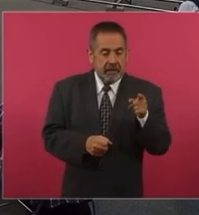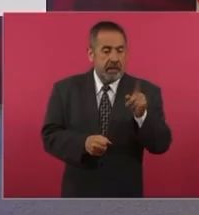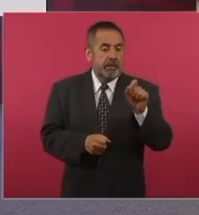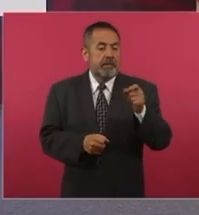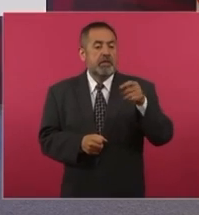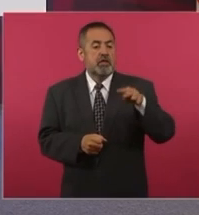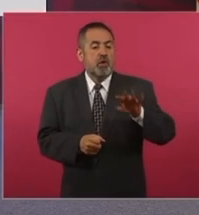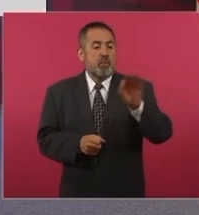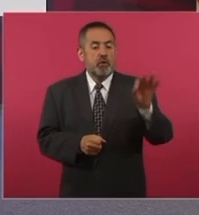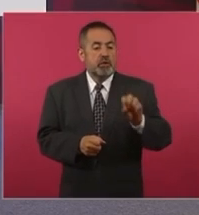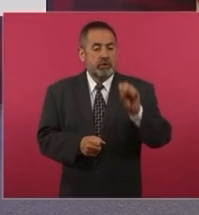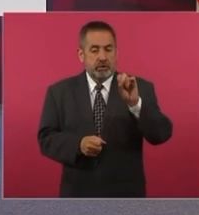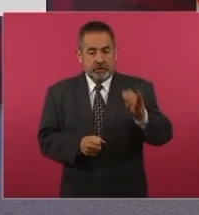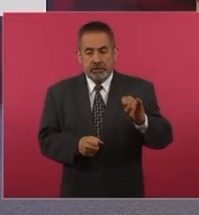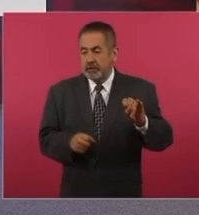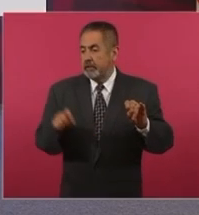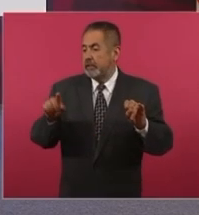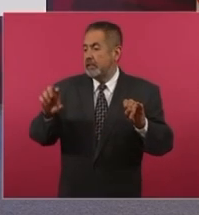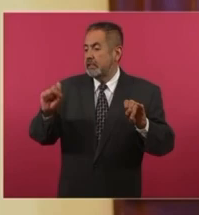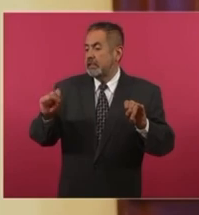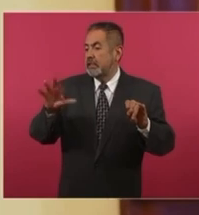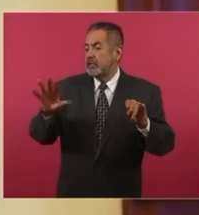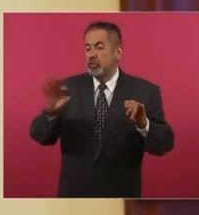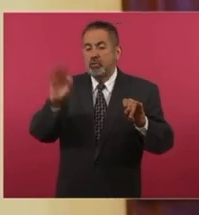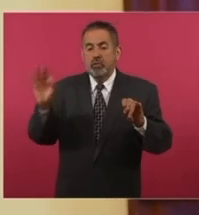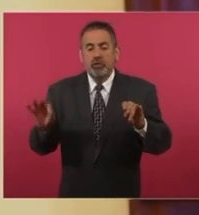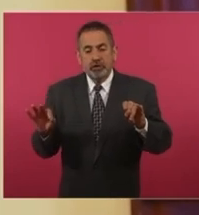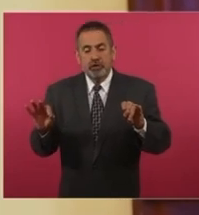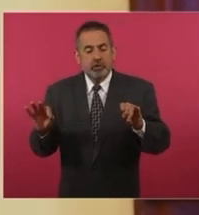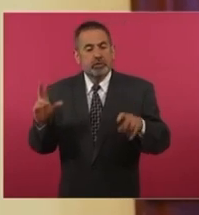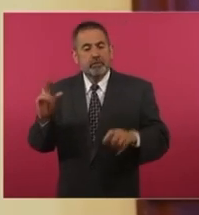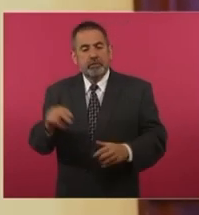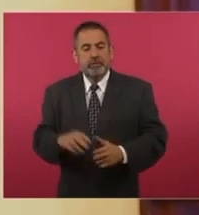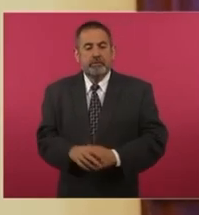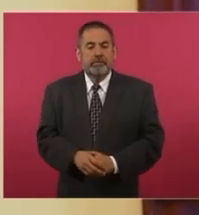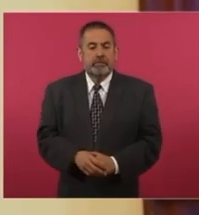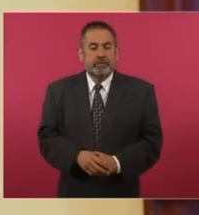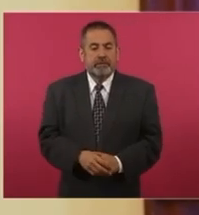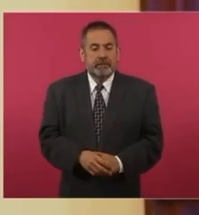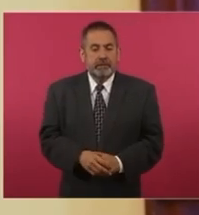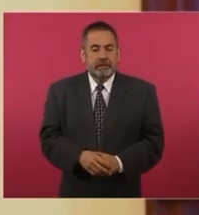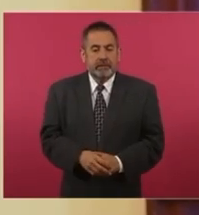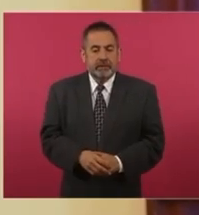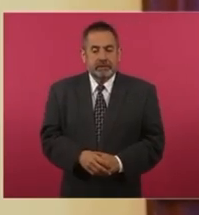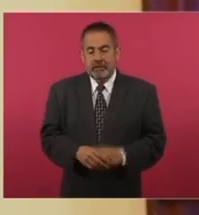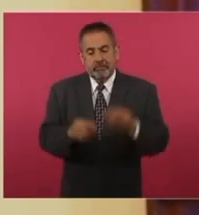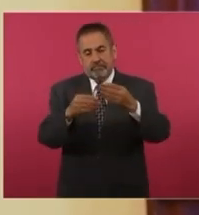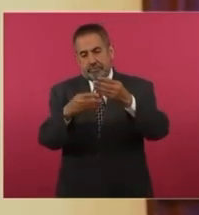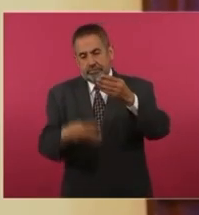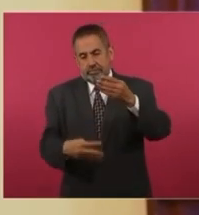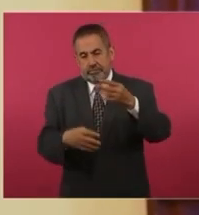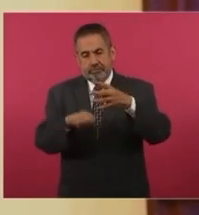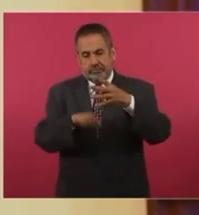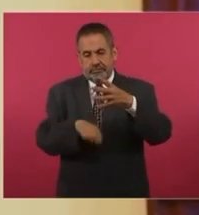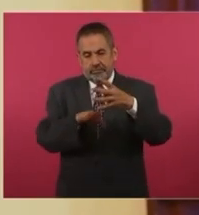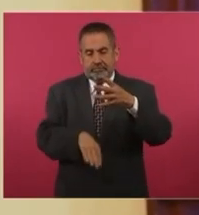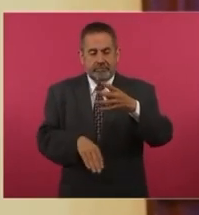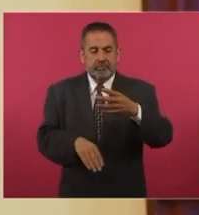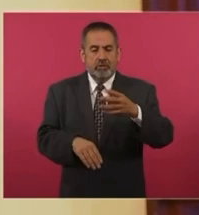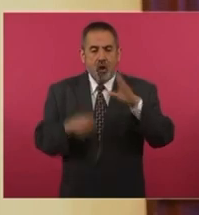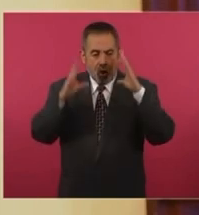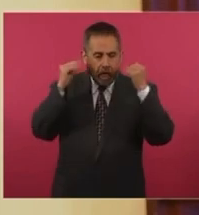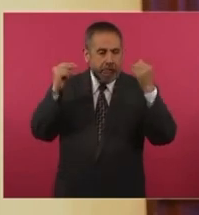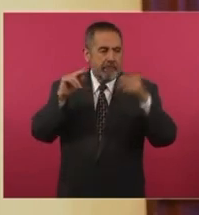un 29 por ciento de aprobación frente a un 65 por ciento de desaprobación. Y pues el resto, Holanda,